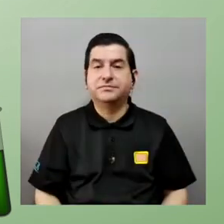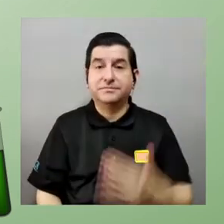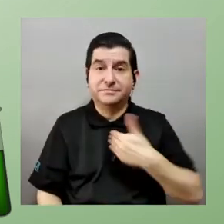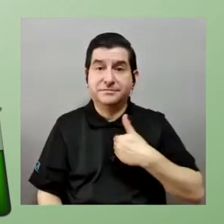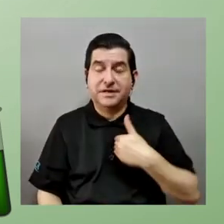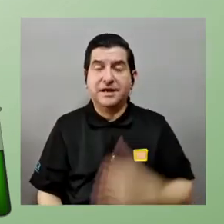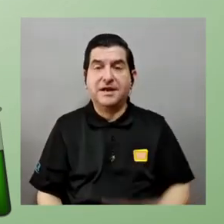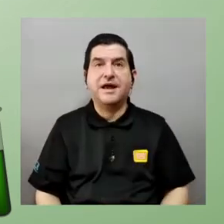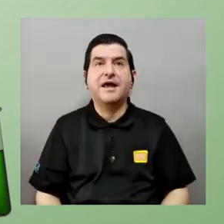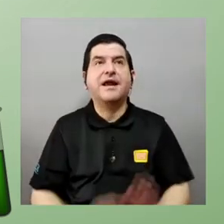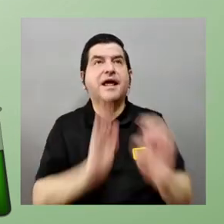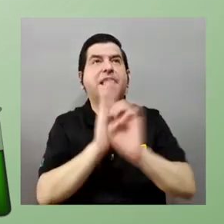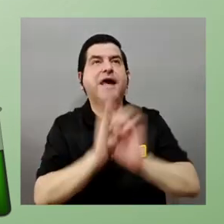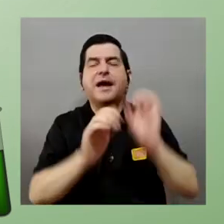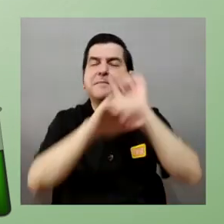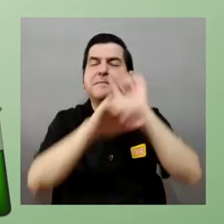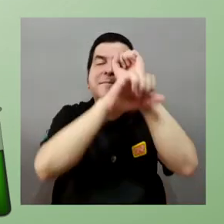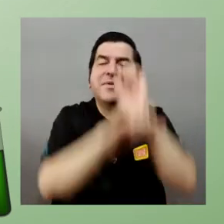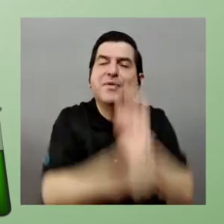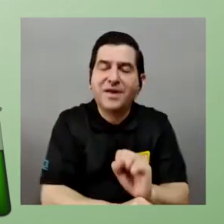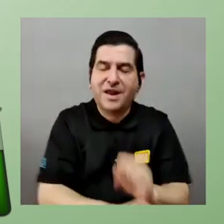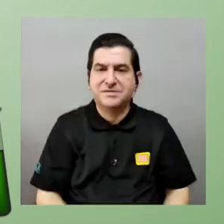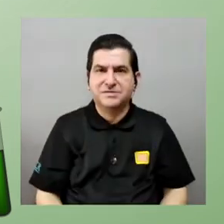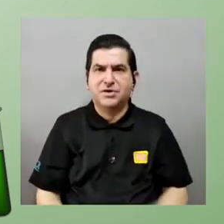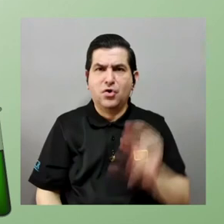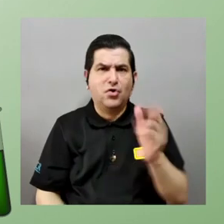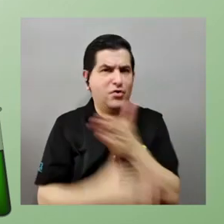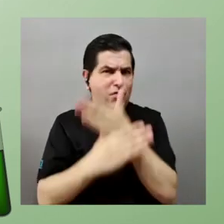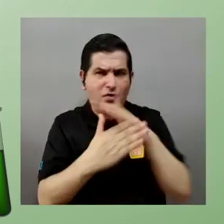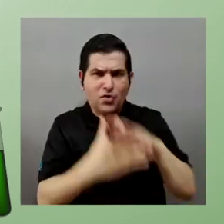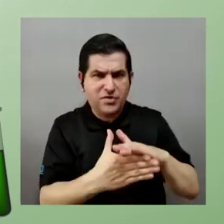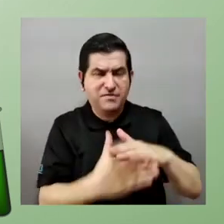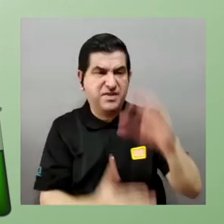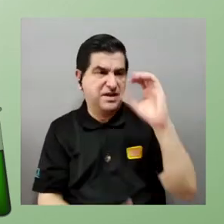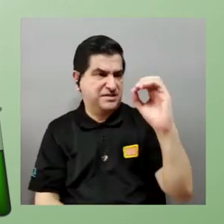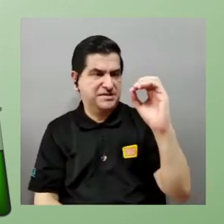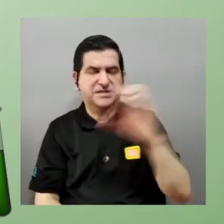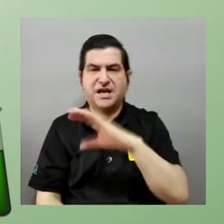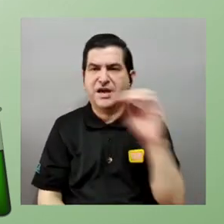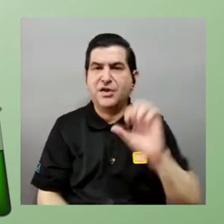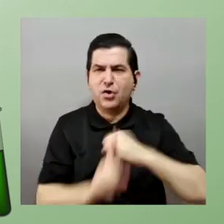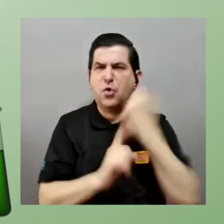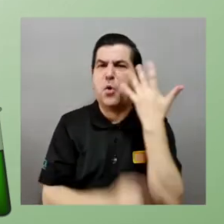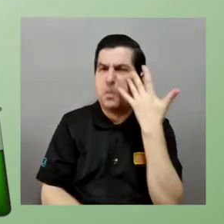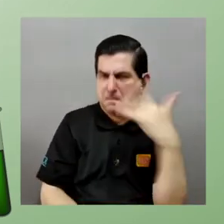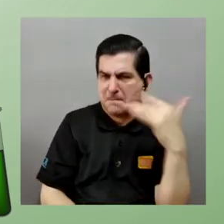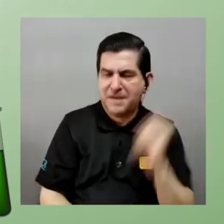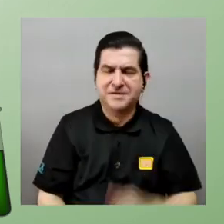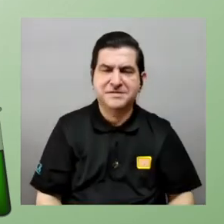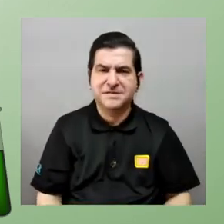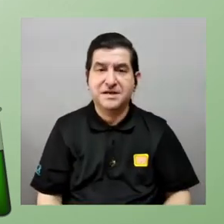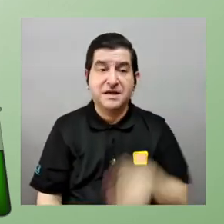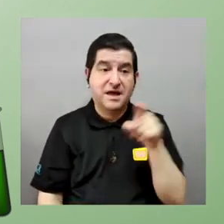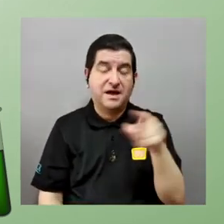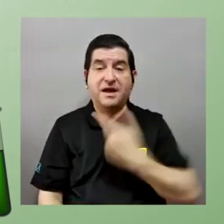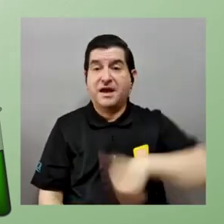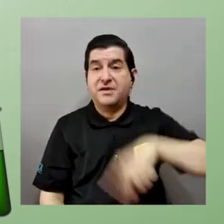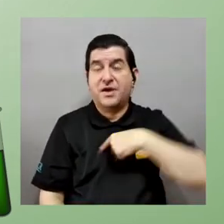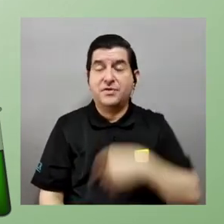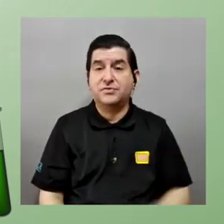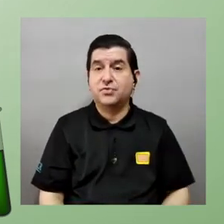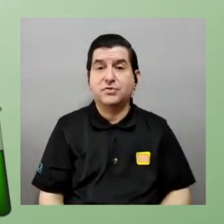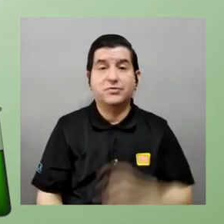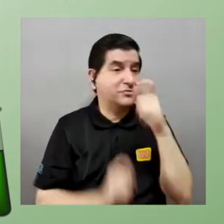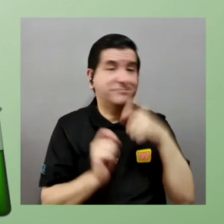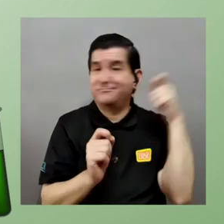tenemos el típico ejemplo de por qué no dividir entre cero y cuestiones así verdad que nos